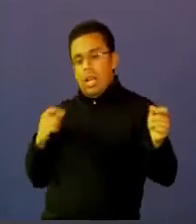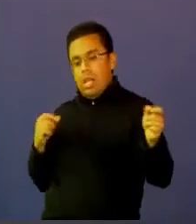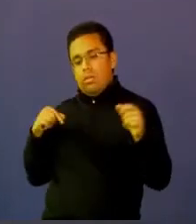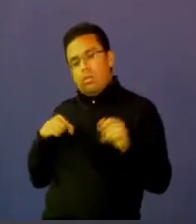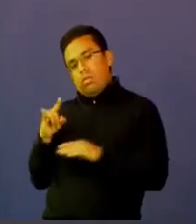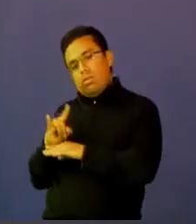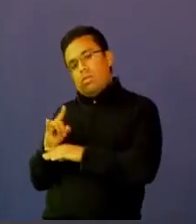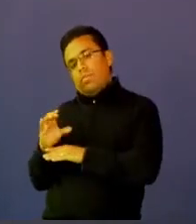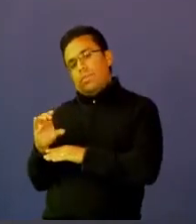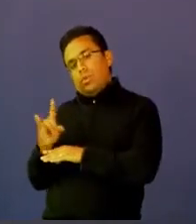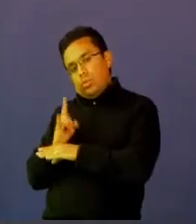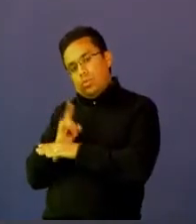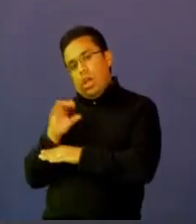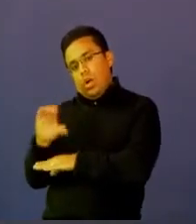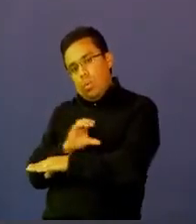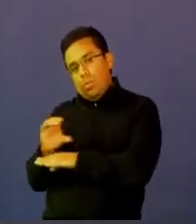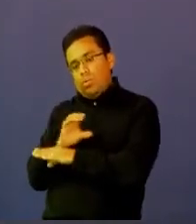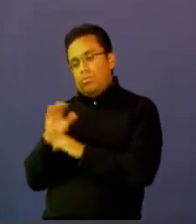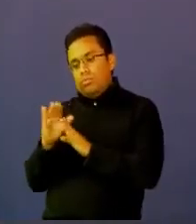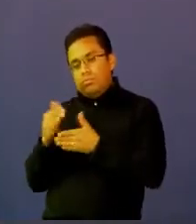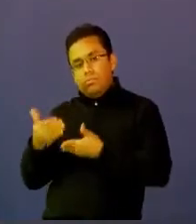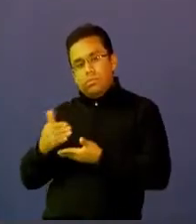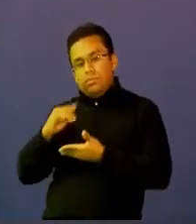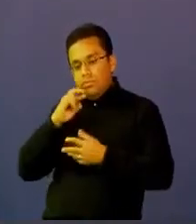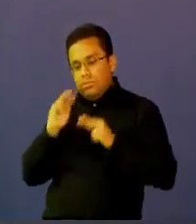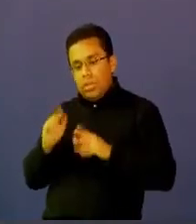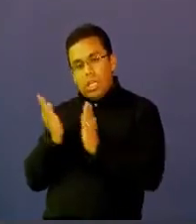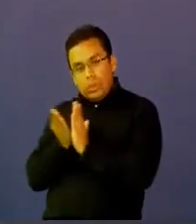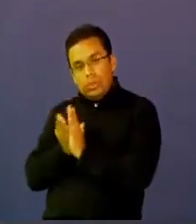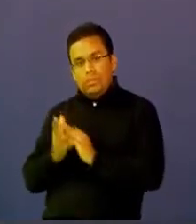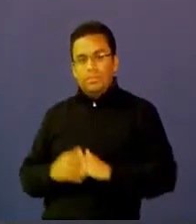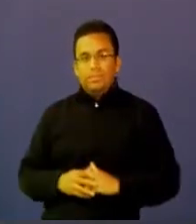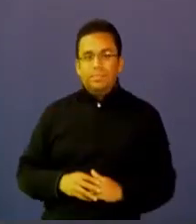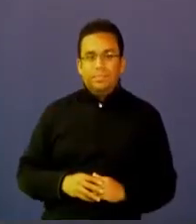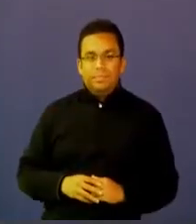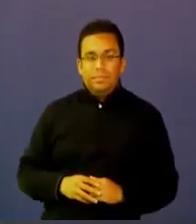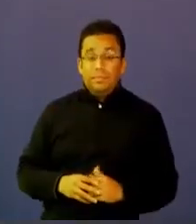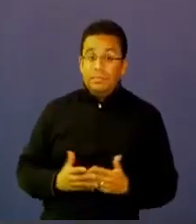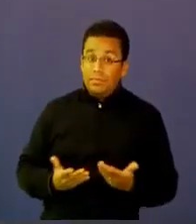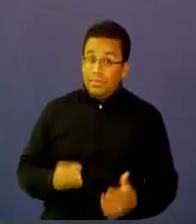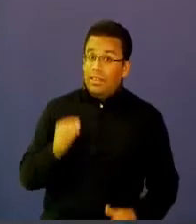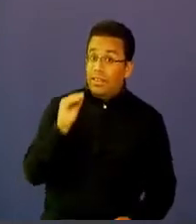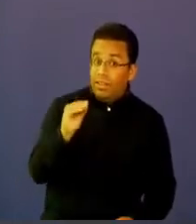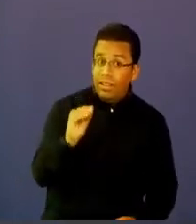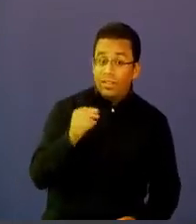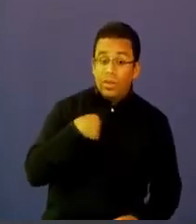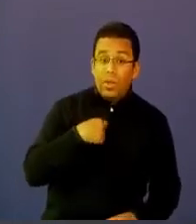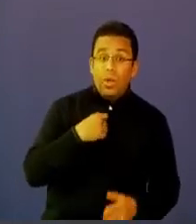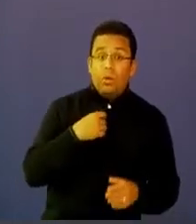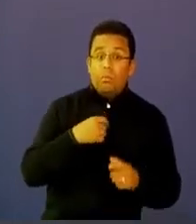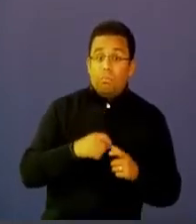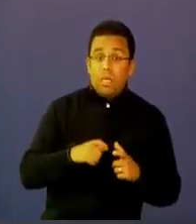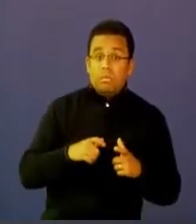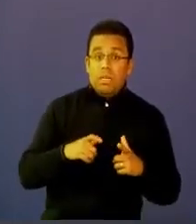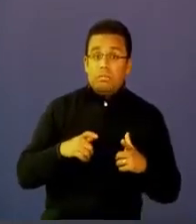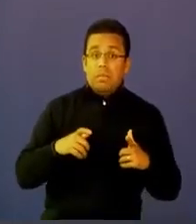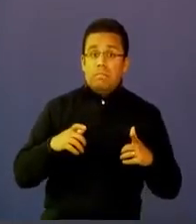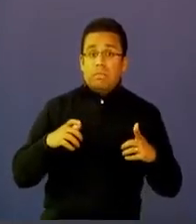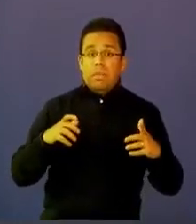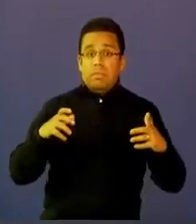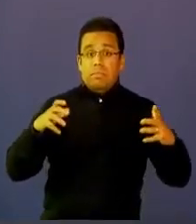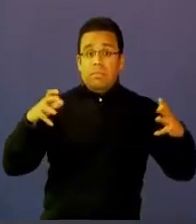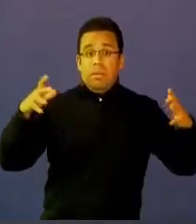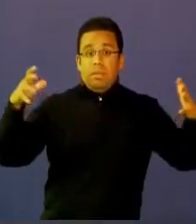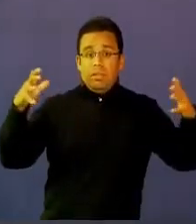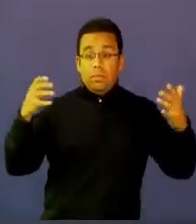tecnologías de la información y las comunicaciones. y la noticia es que esto cada vez va a ser mayor. Por lo tanto las competencias de los